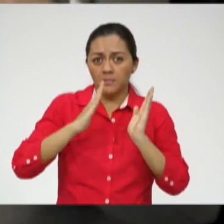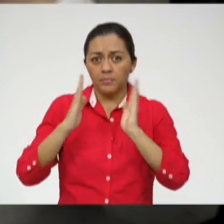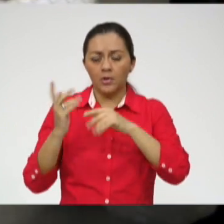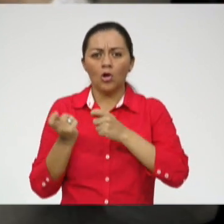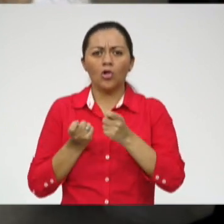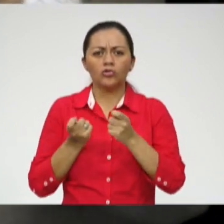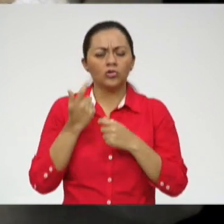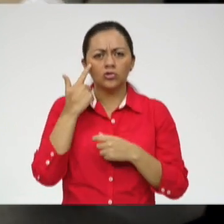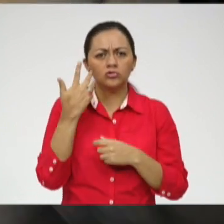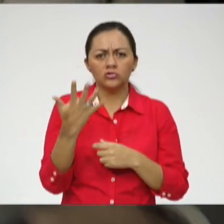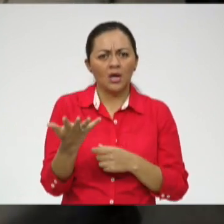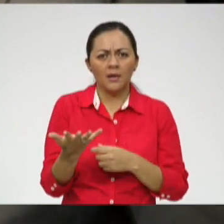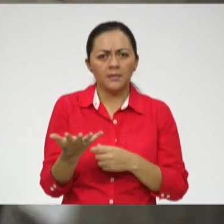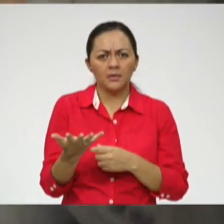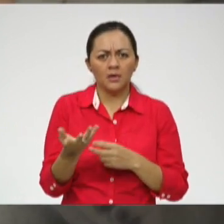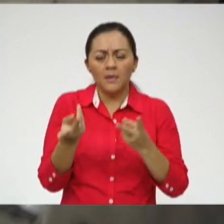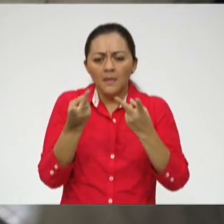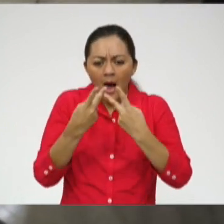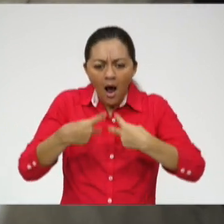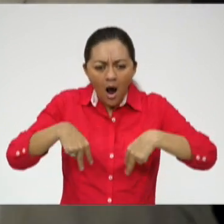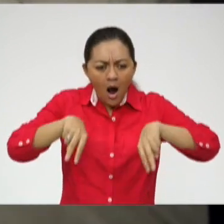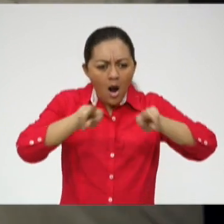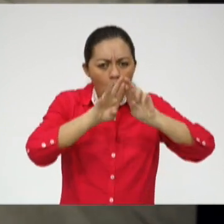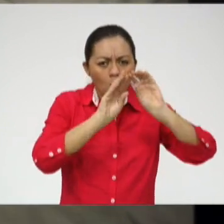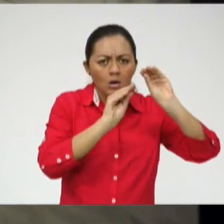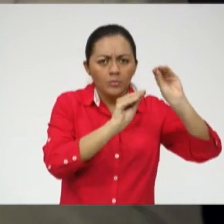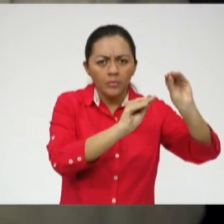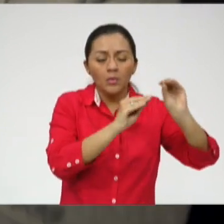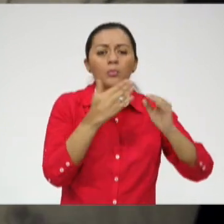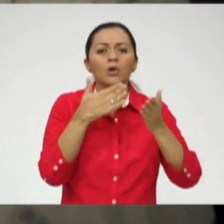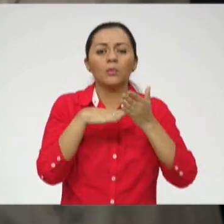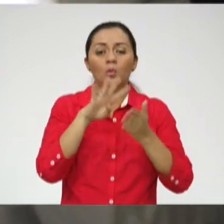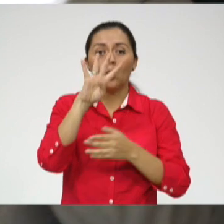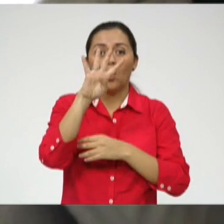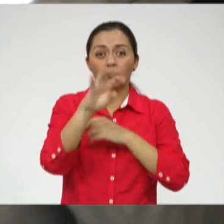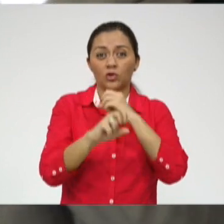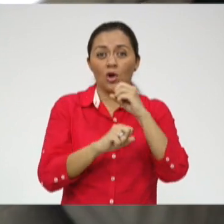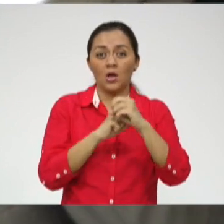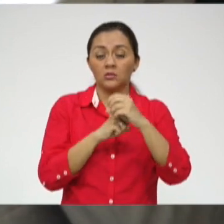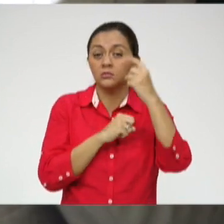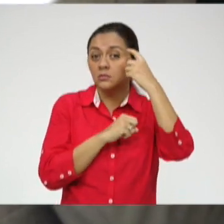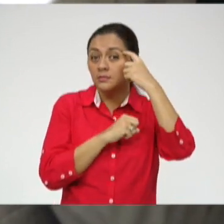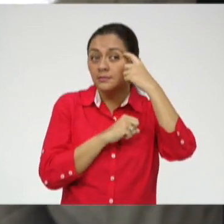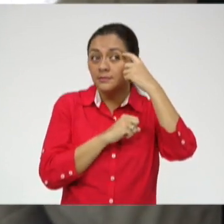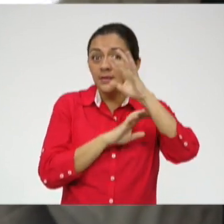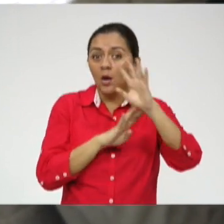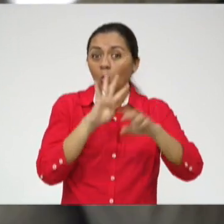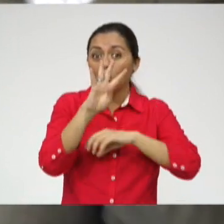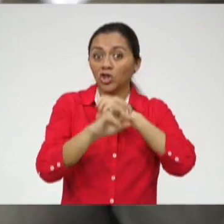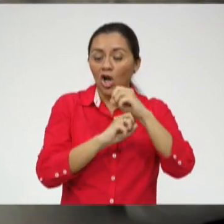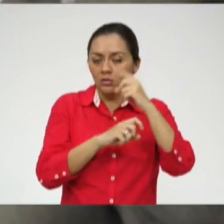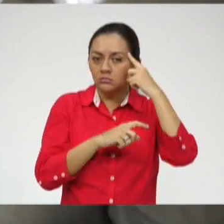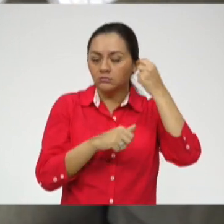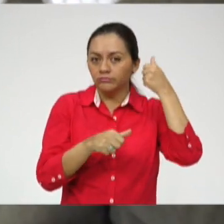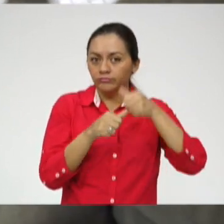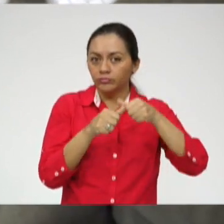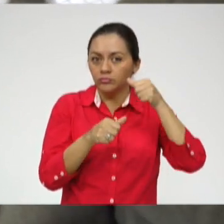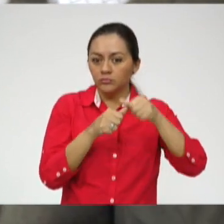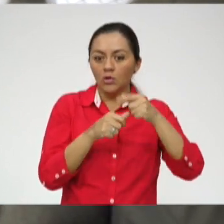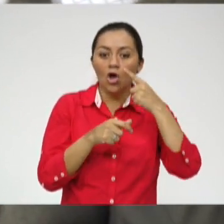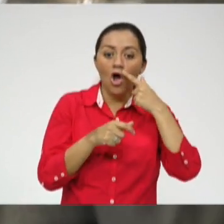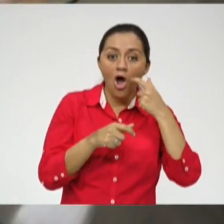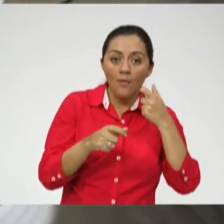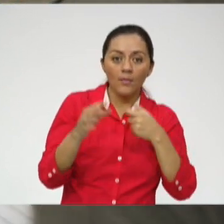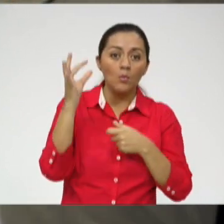no saben valorar. Desde los cuatro años que comienza el uso de razón de un cerebro humano, hombre o mujer,